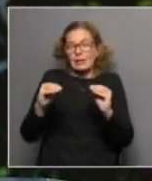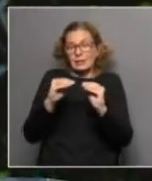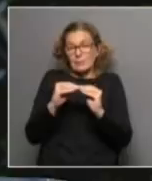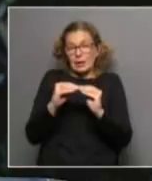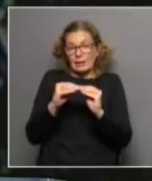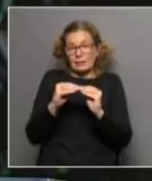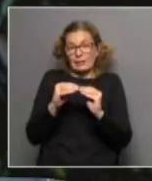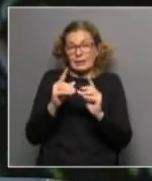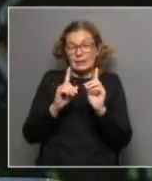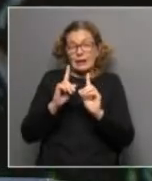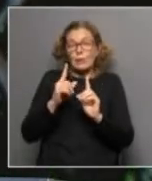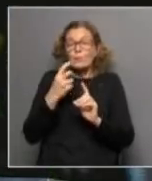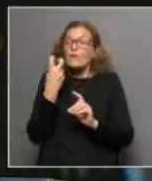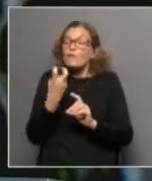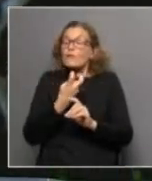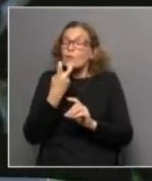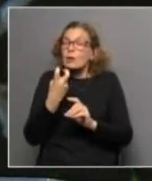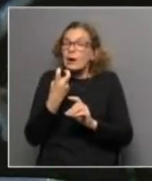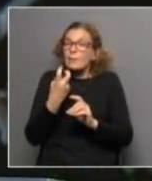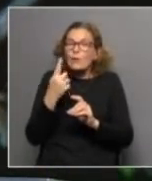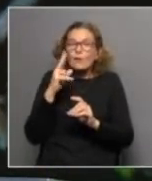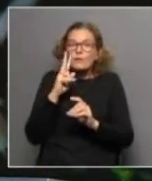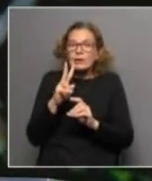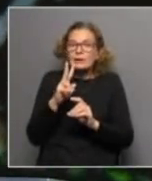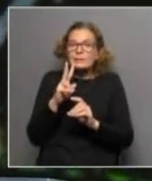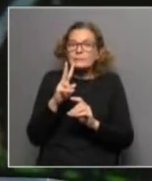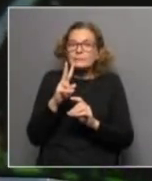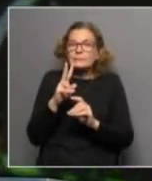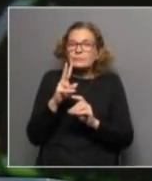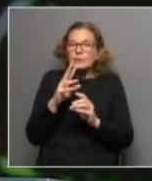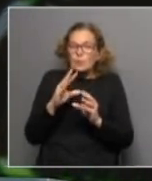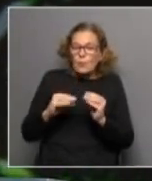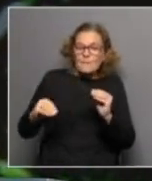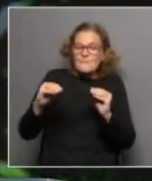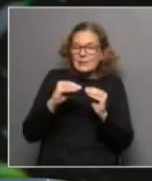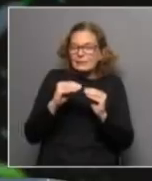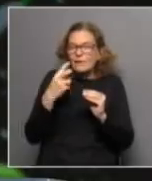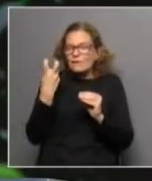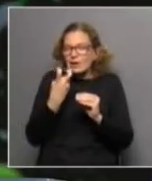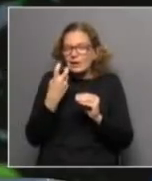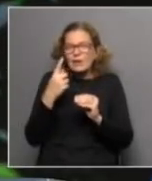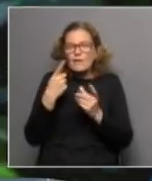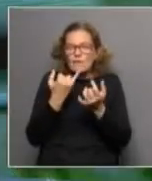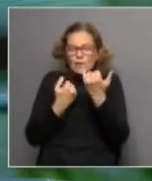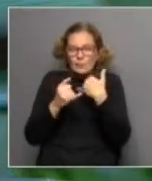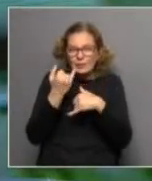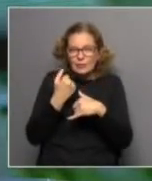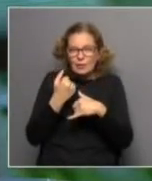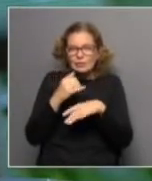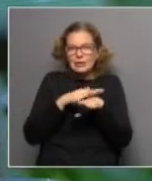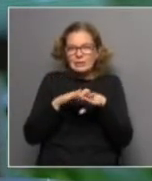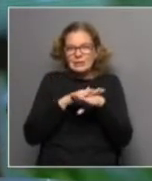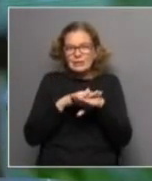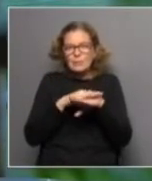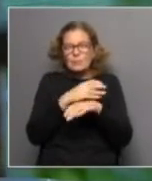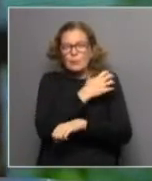una medida indirecta, se busca ir hacia medidas directas, o sea, se complementan estas cosas con medidas directas de pobreza, en las cuales